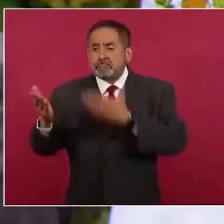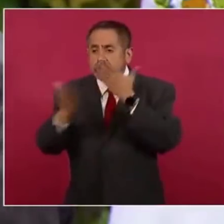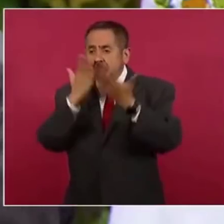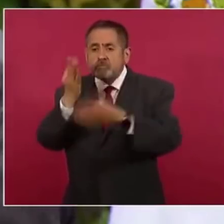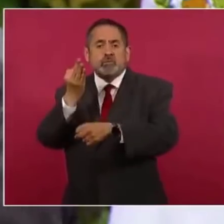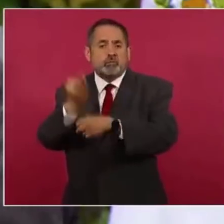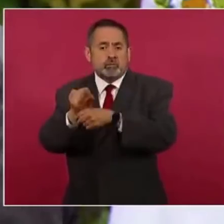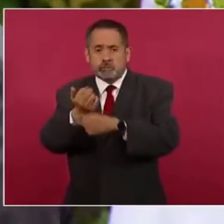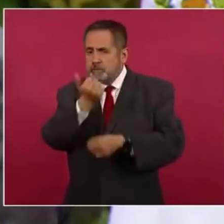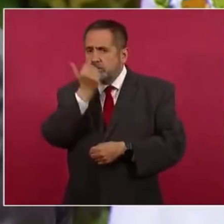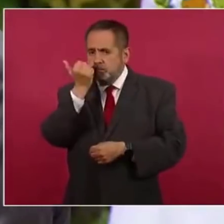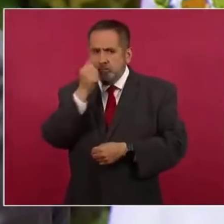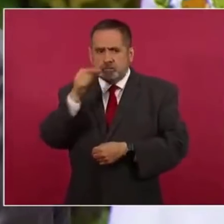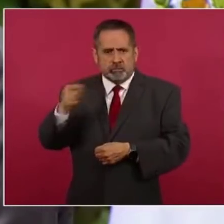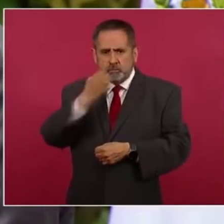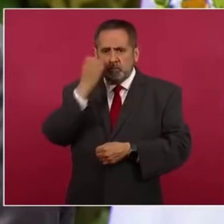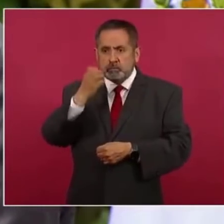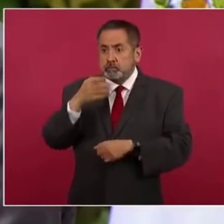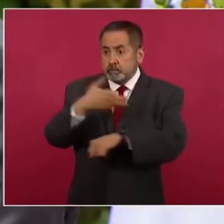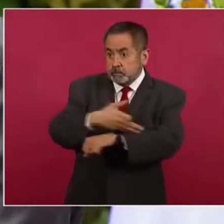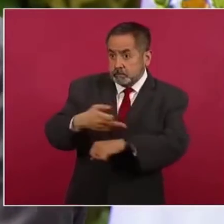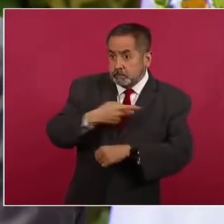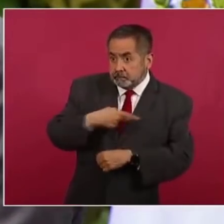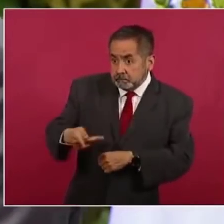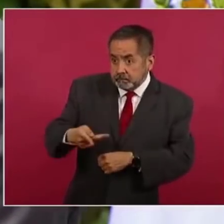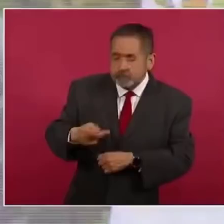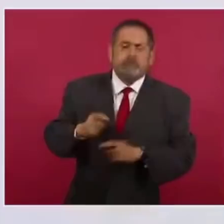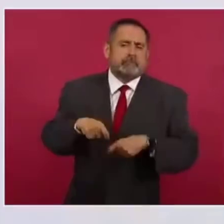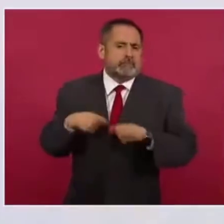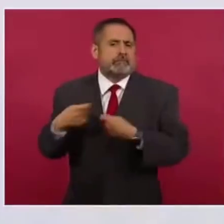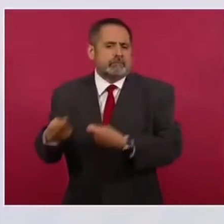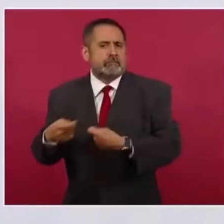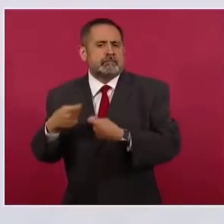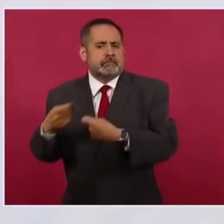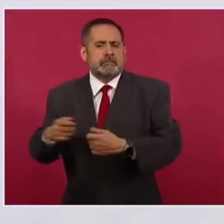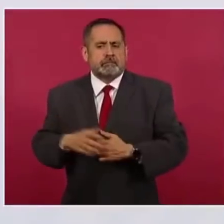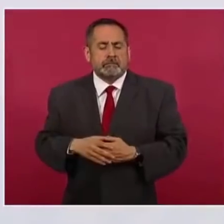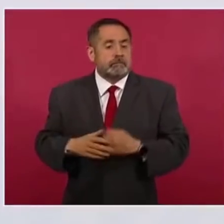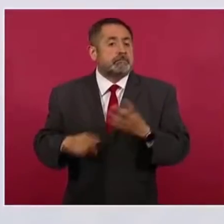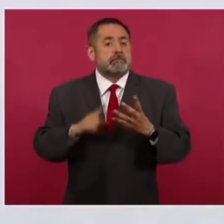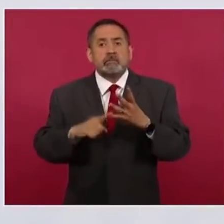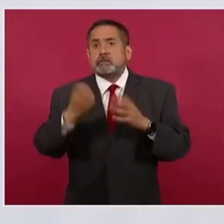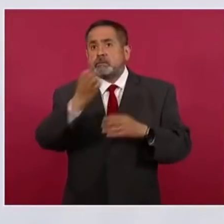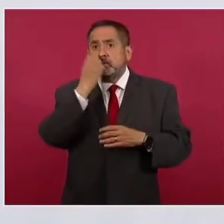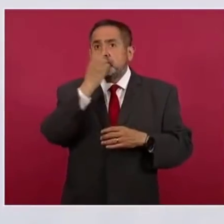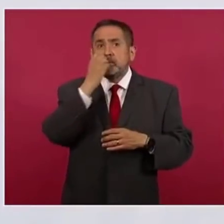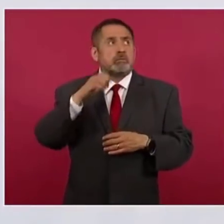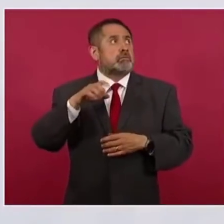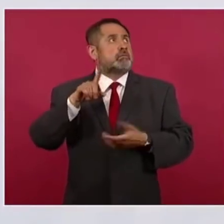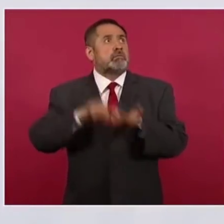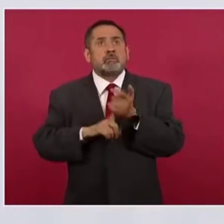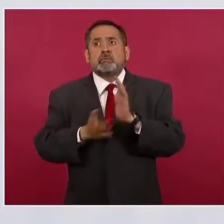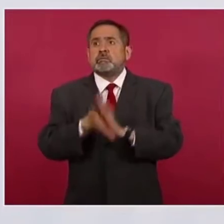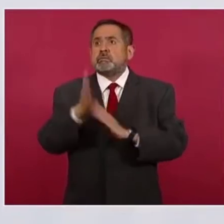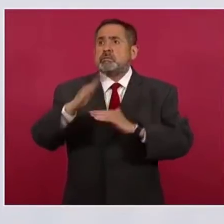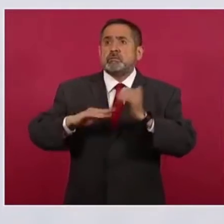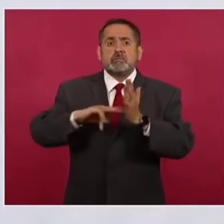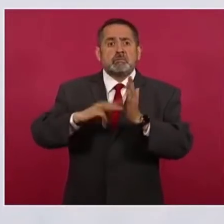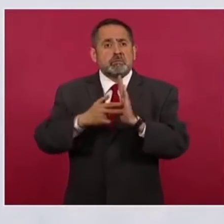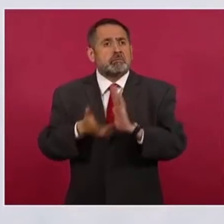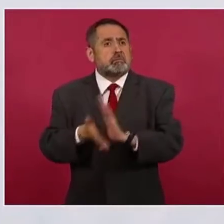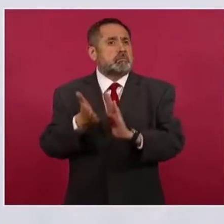pobres y mantener en buen estado las instalaciones educativas con la entrega